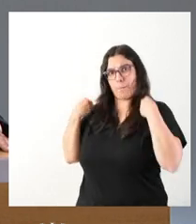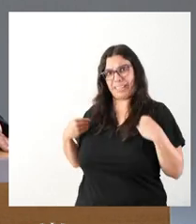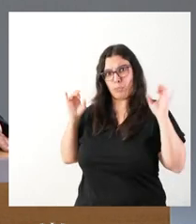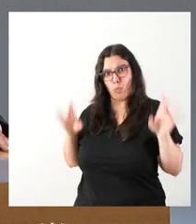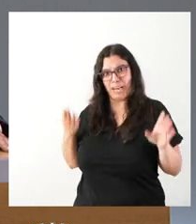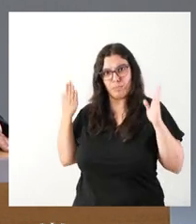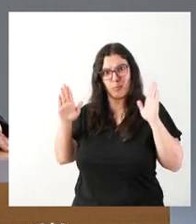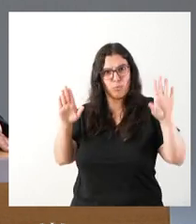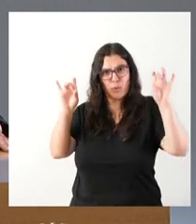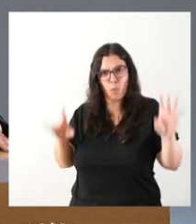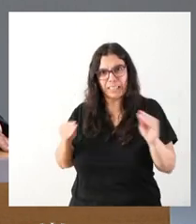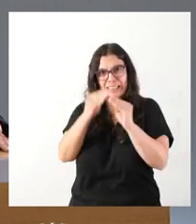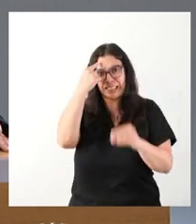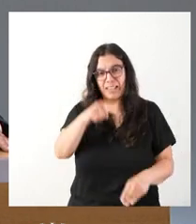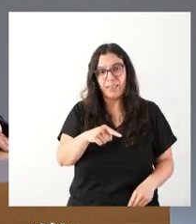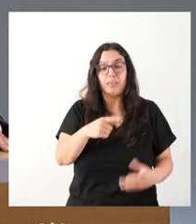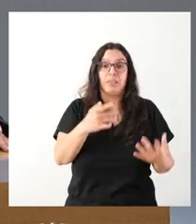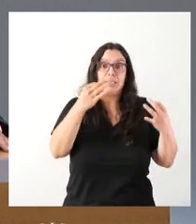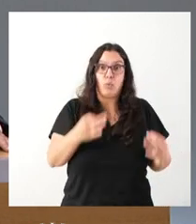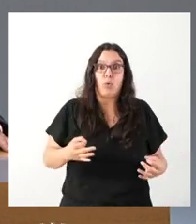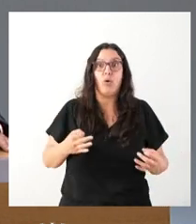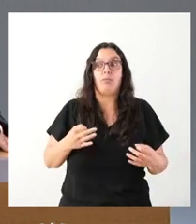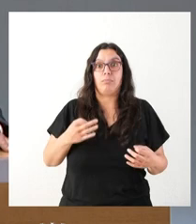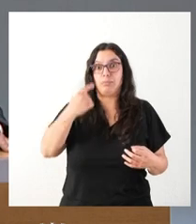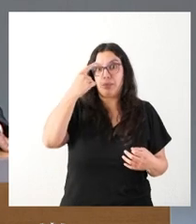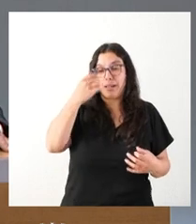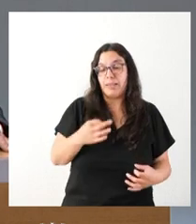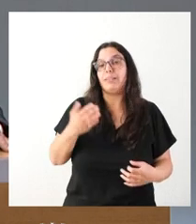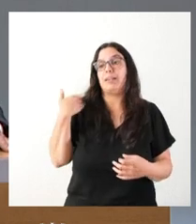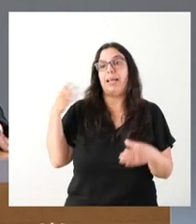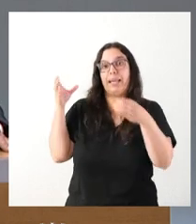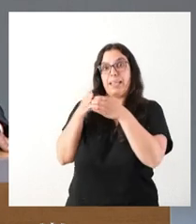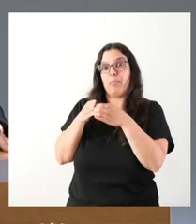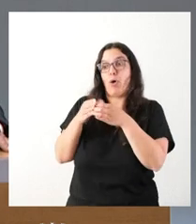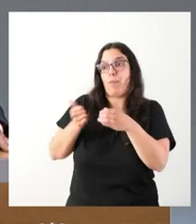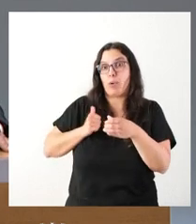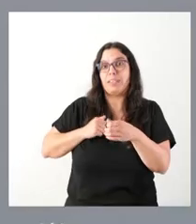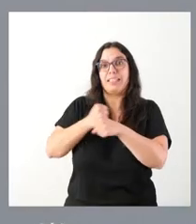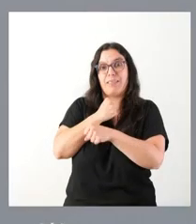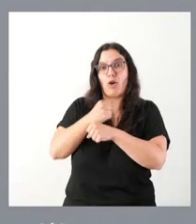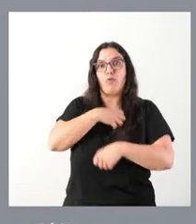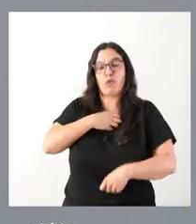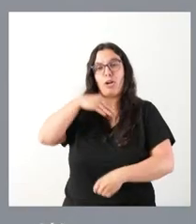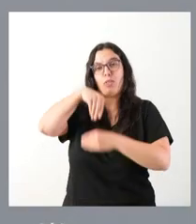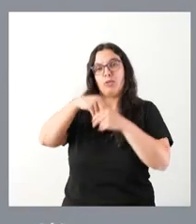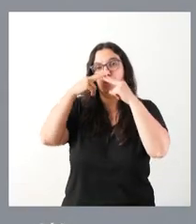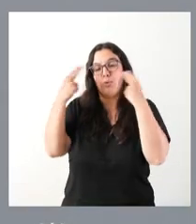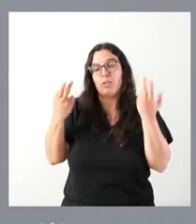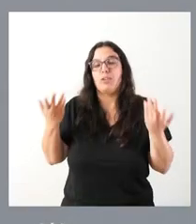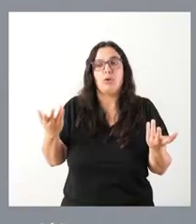seguramente el que hayan trabajado ante ellos equipos es utilizando el trabajo de los empleados públicos de esta Administración, que son